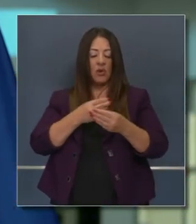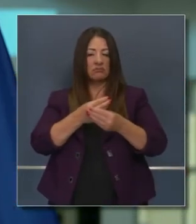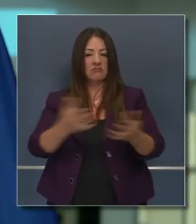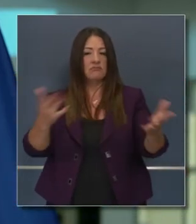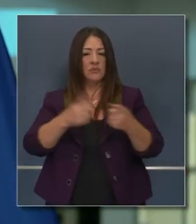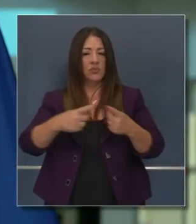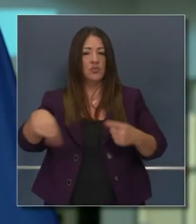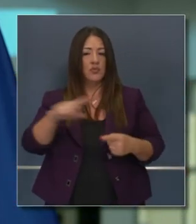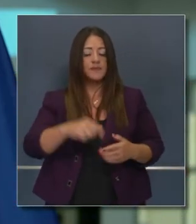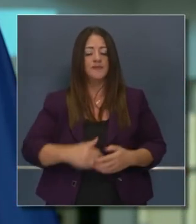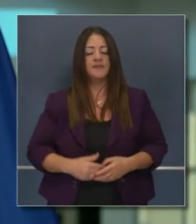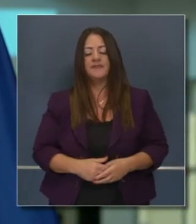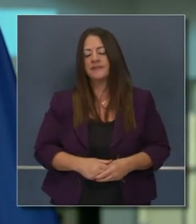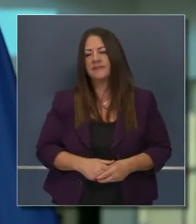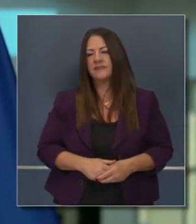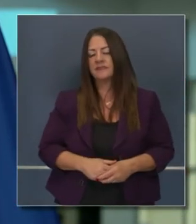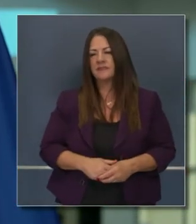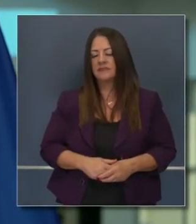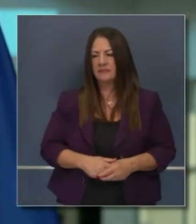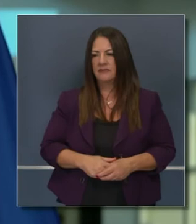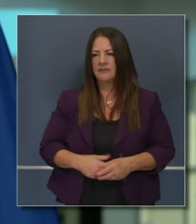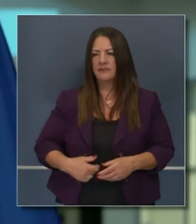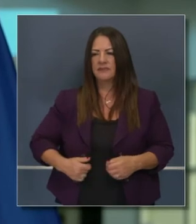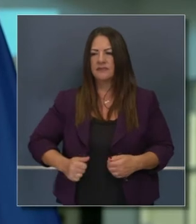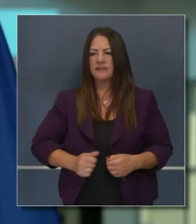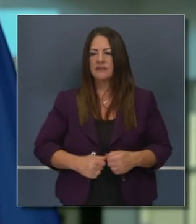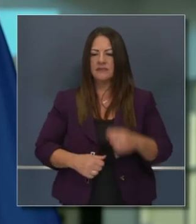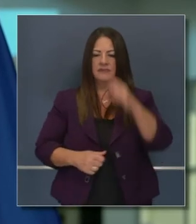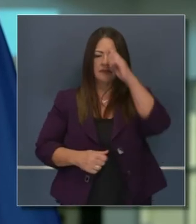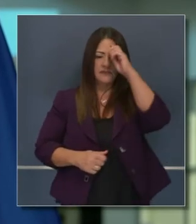Su siguiente pregunta.